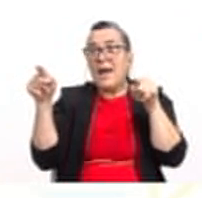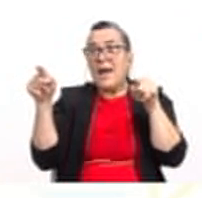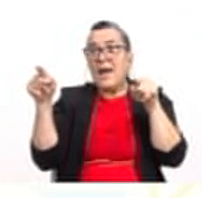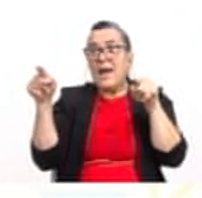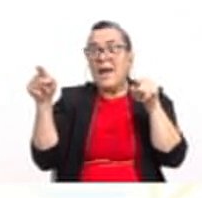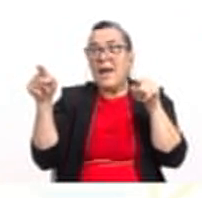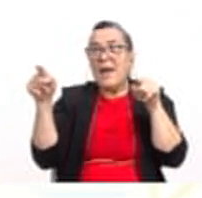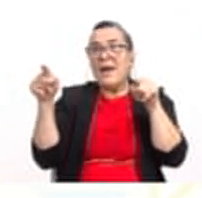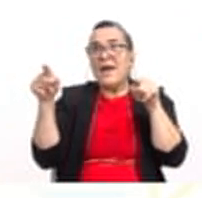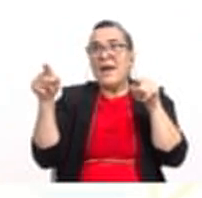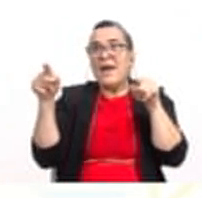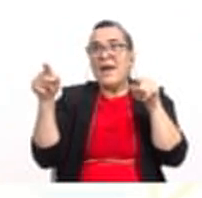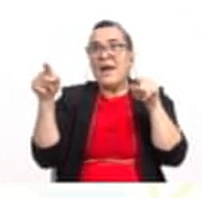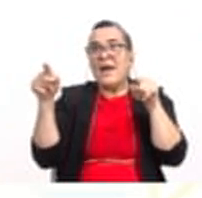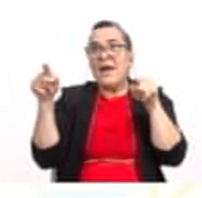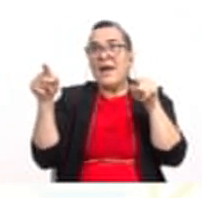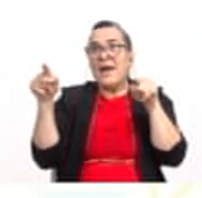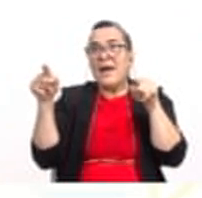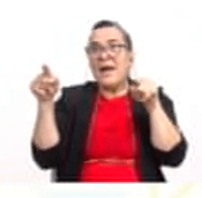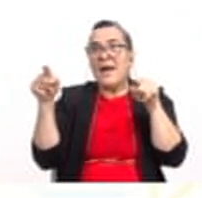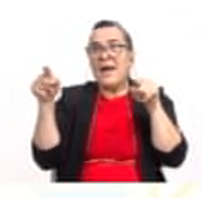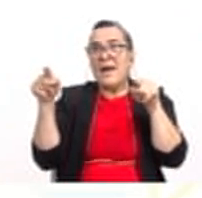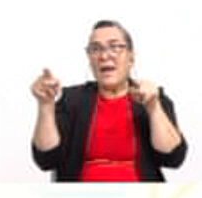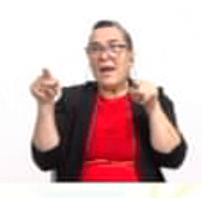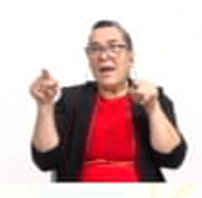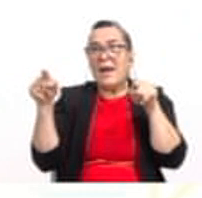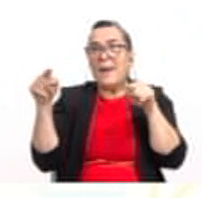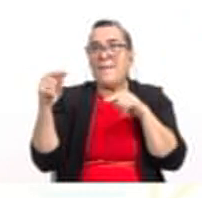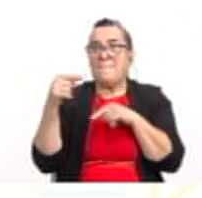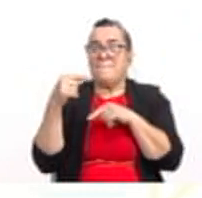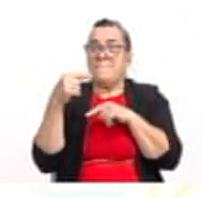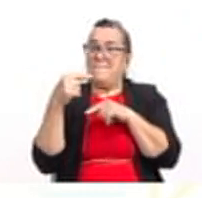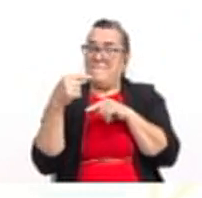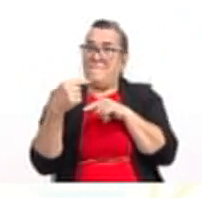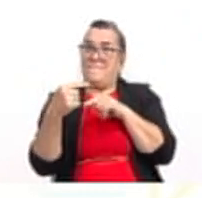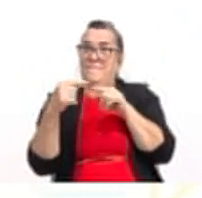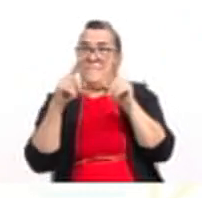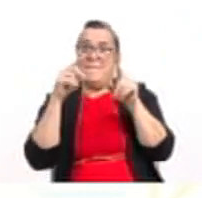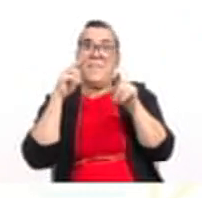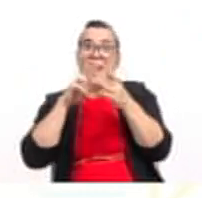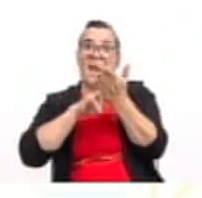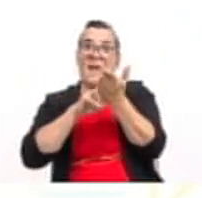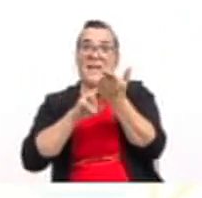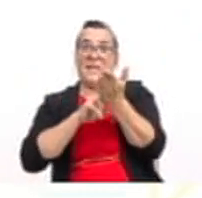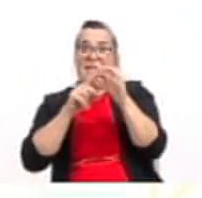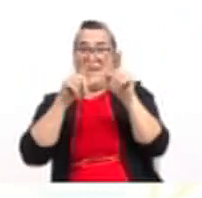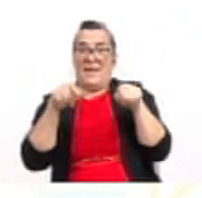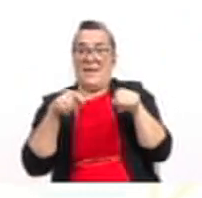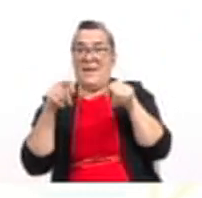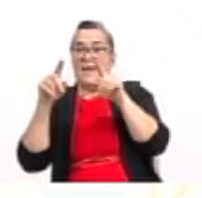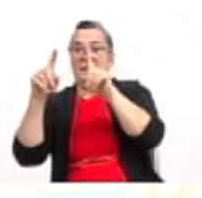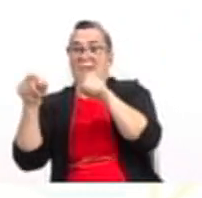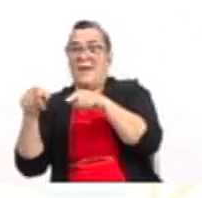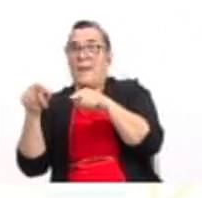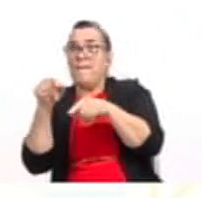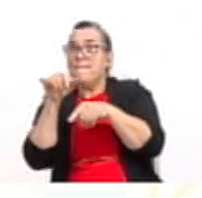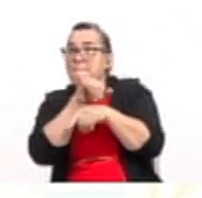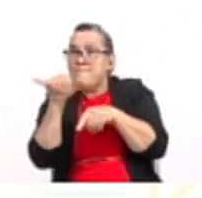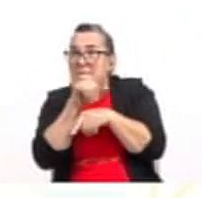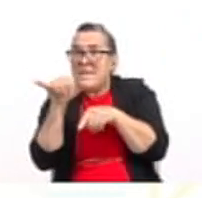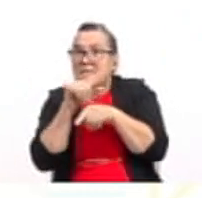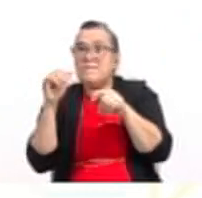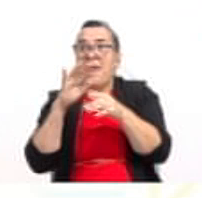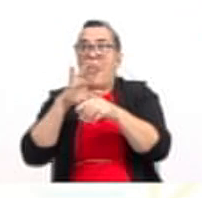sobre 2a, menos esa misma expresión. Recuerden que hay que sumar y restar la misma expresión para no